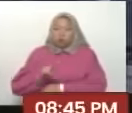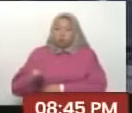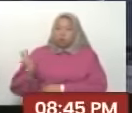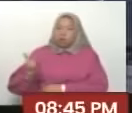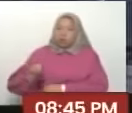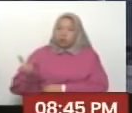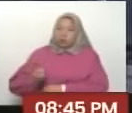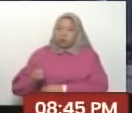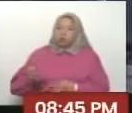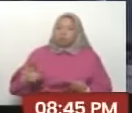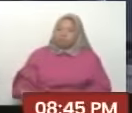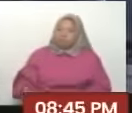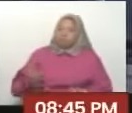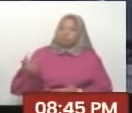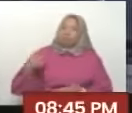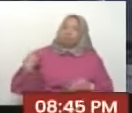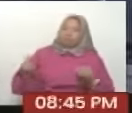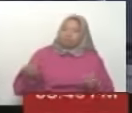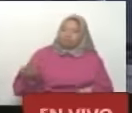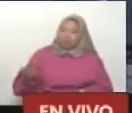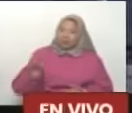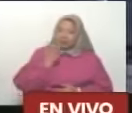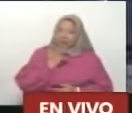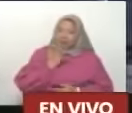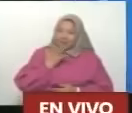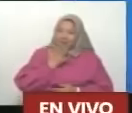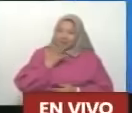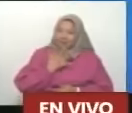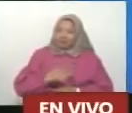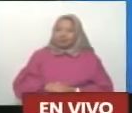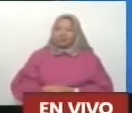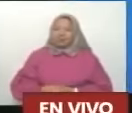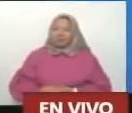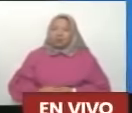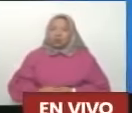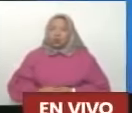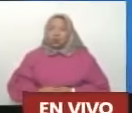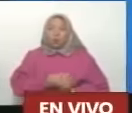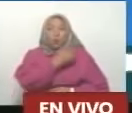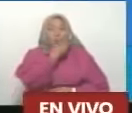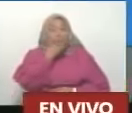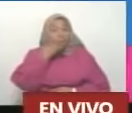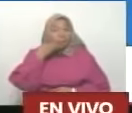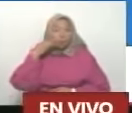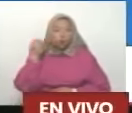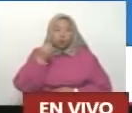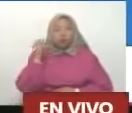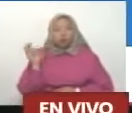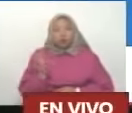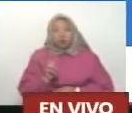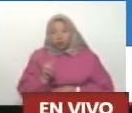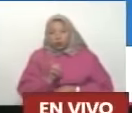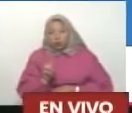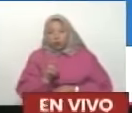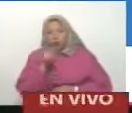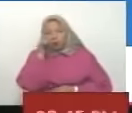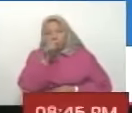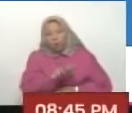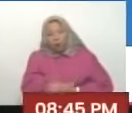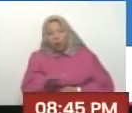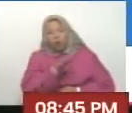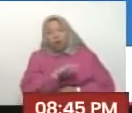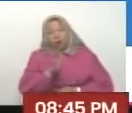Venezuela? Bueno, efectivamente, Presidente, muy orgulloso de nuestro pueblo que ayer dio esa demostración